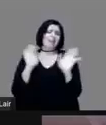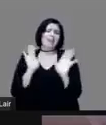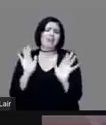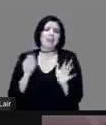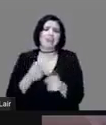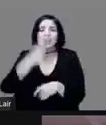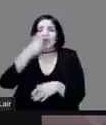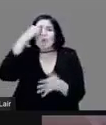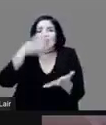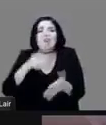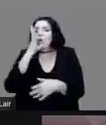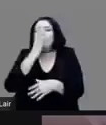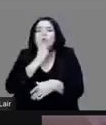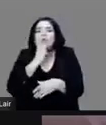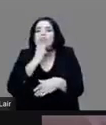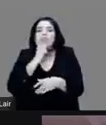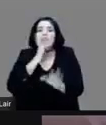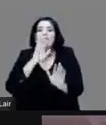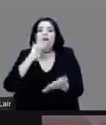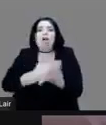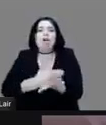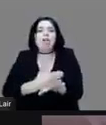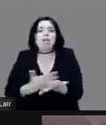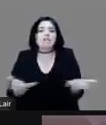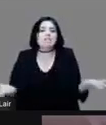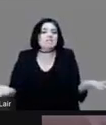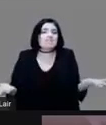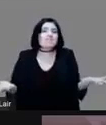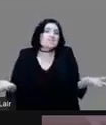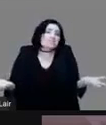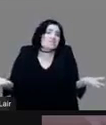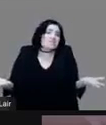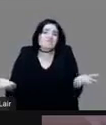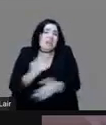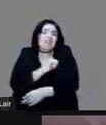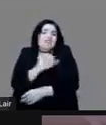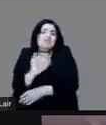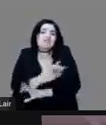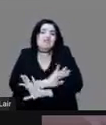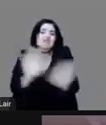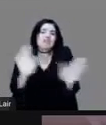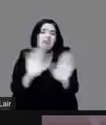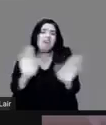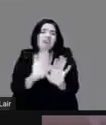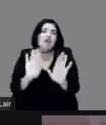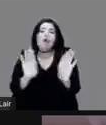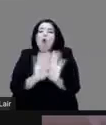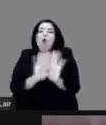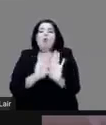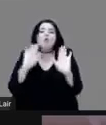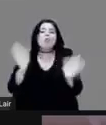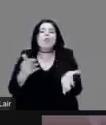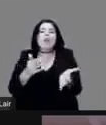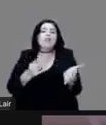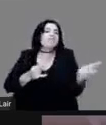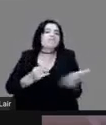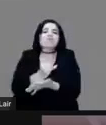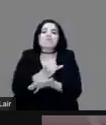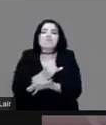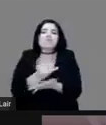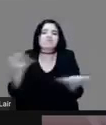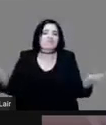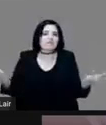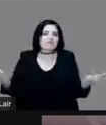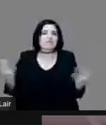imparable y se iba a llevar a cabo muy bien doctor si claro las